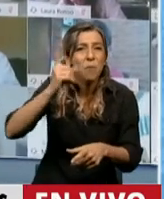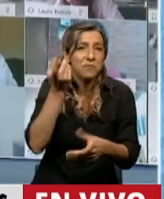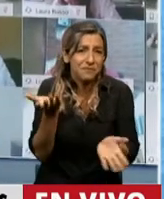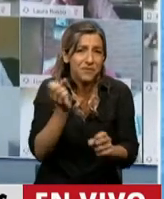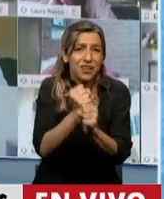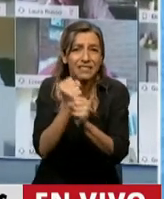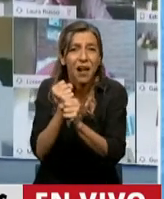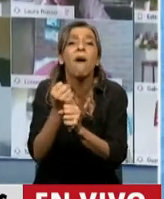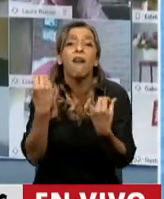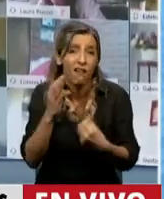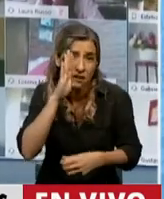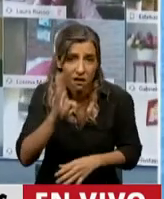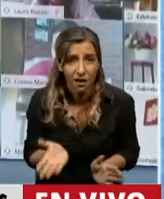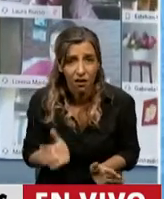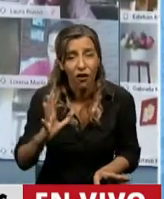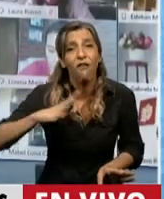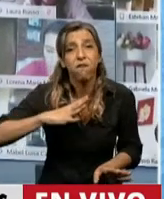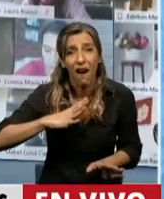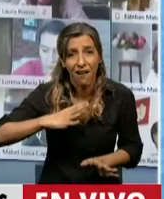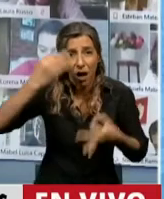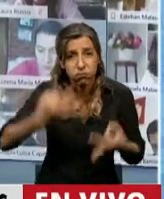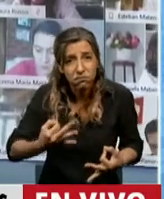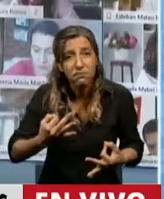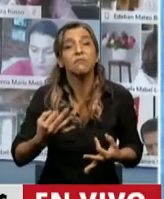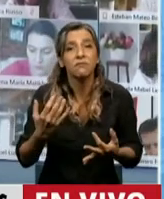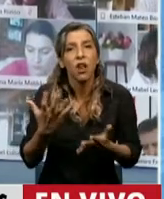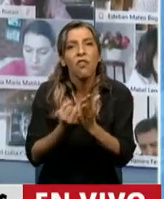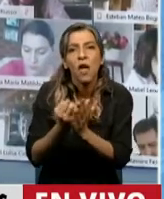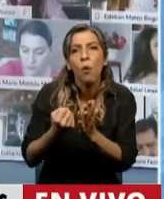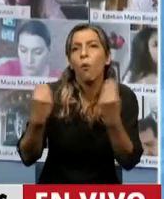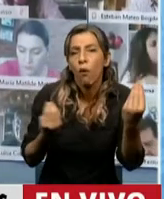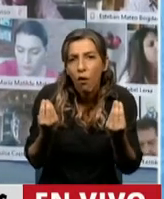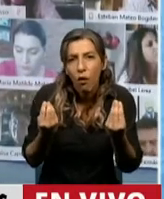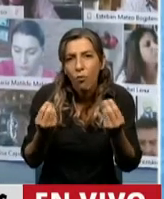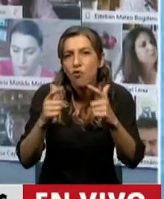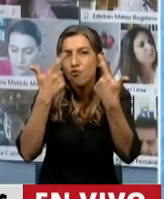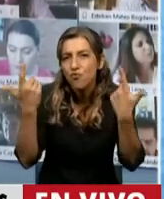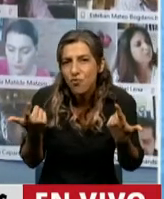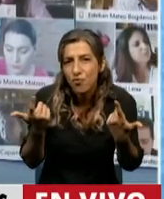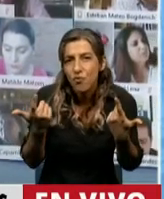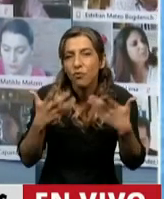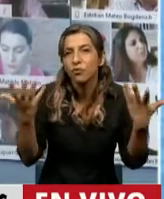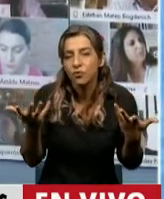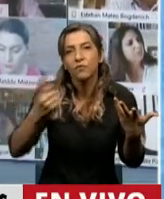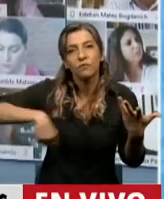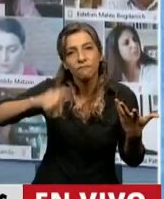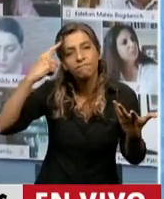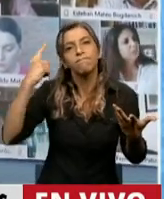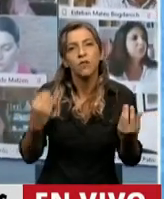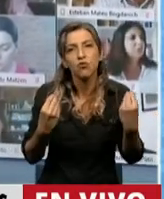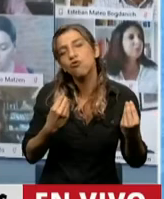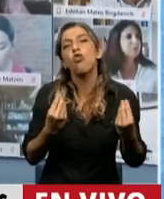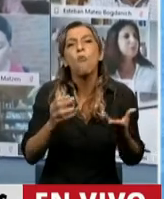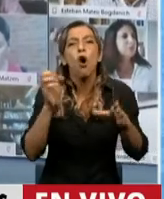registrado. Y por lo tanto, la única defensa real, no sólo del Fondo de